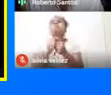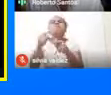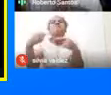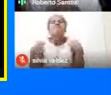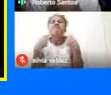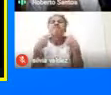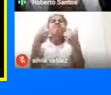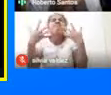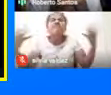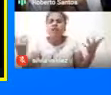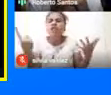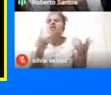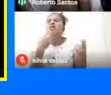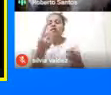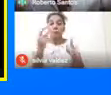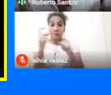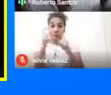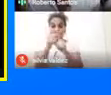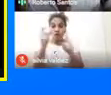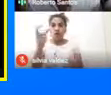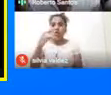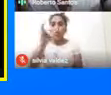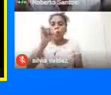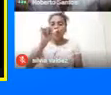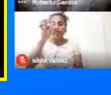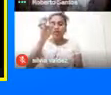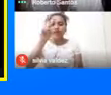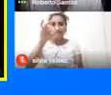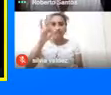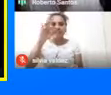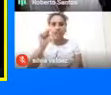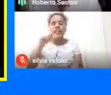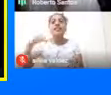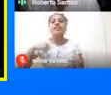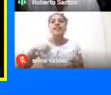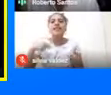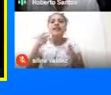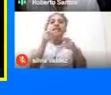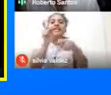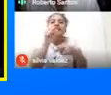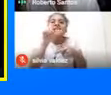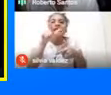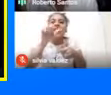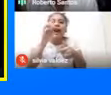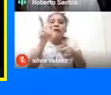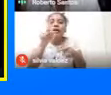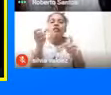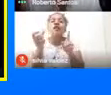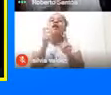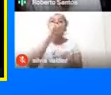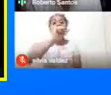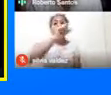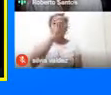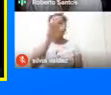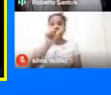solamente Decir lo siguiente La palabra guatavita Contiene las sílabas Conformadas por los sonidos Atatá Que en Muis Cubún